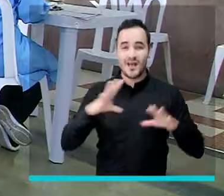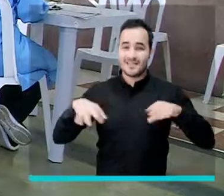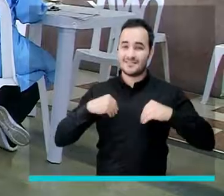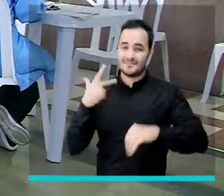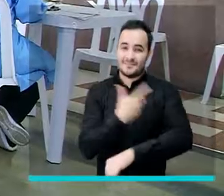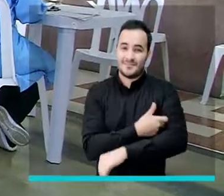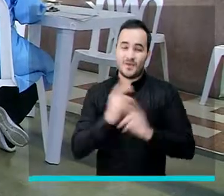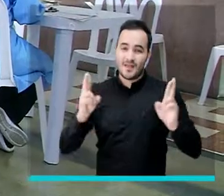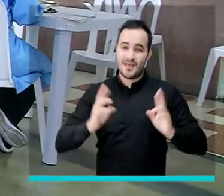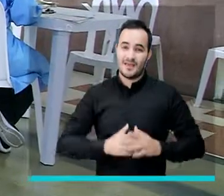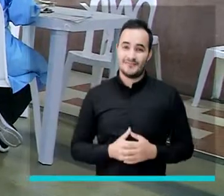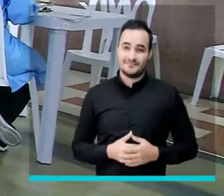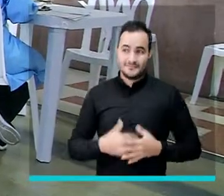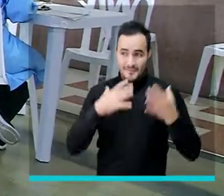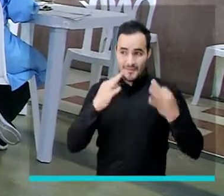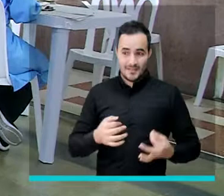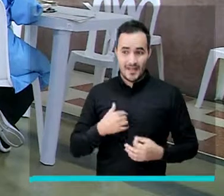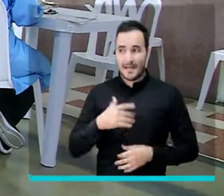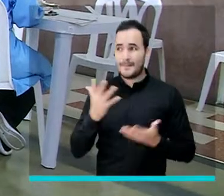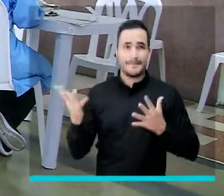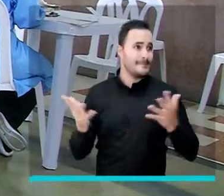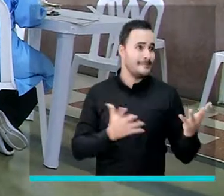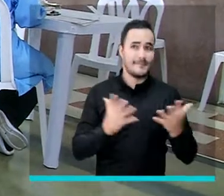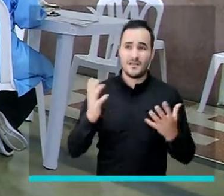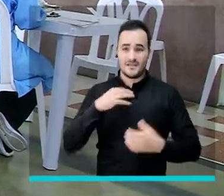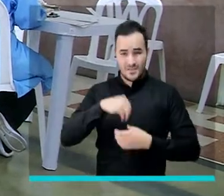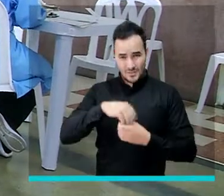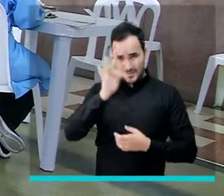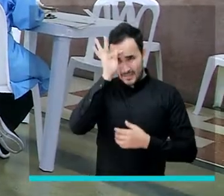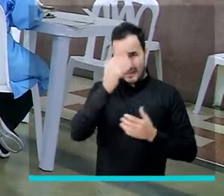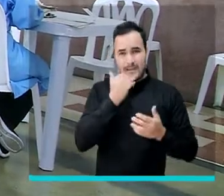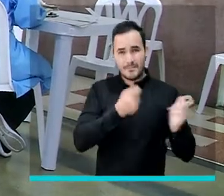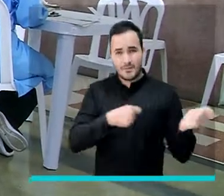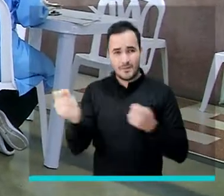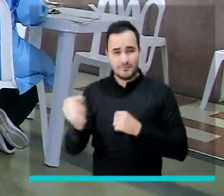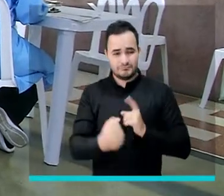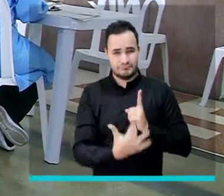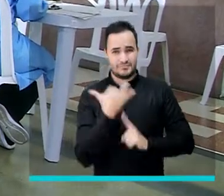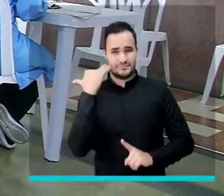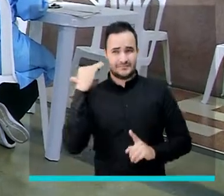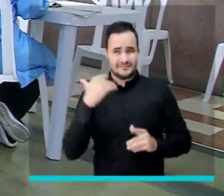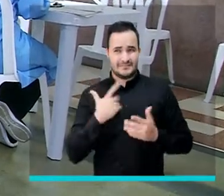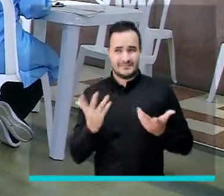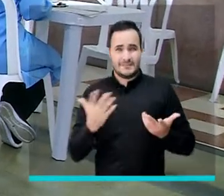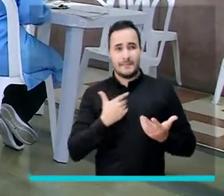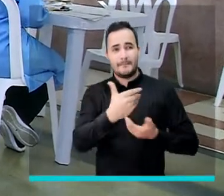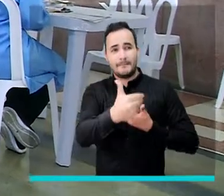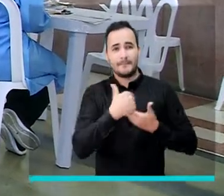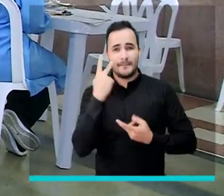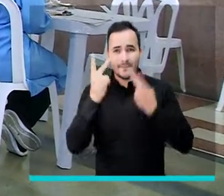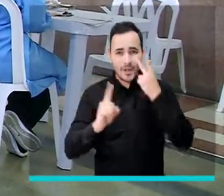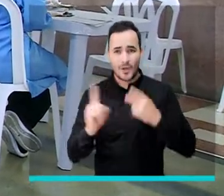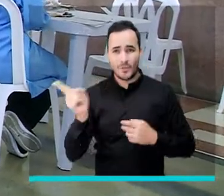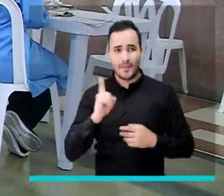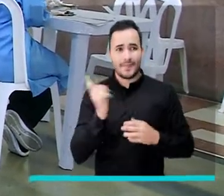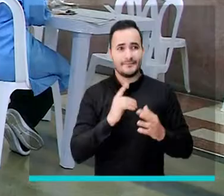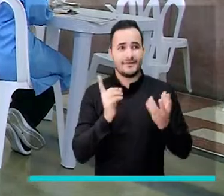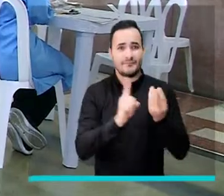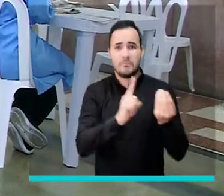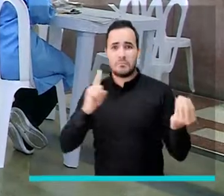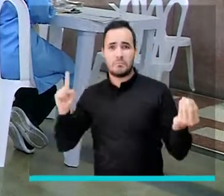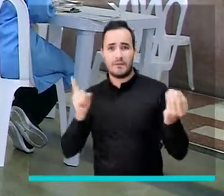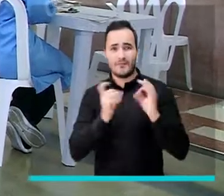hicieran vacunar, porque esto es, mejor dicho, es muy horrible uno estar en una clínica, que nadie lo esté viendo a uno, que uno está